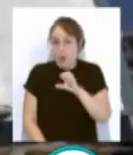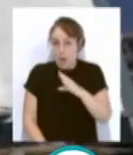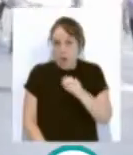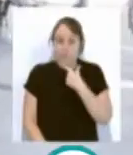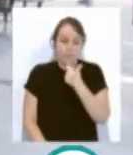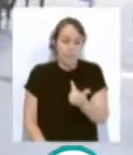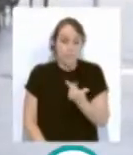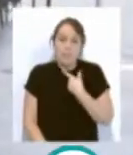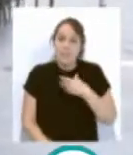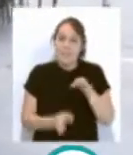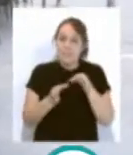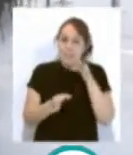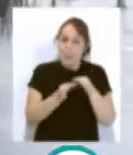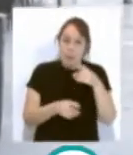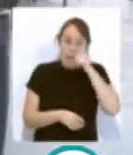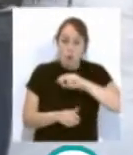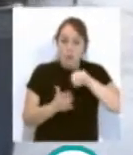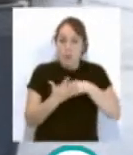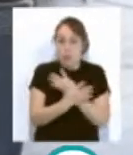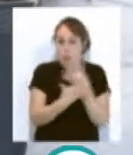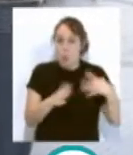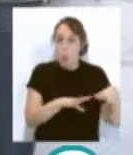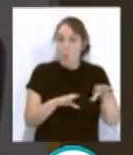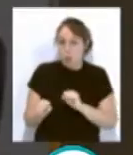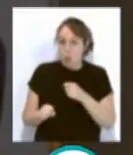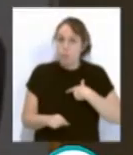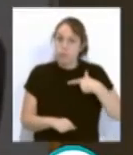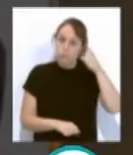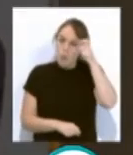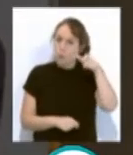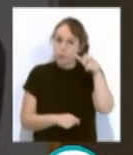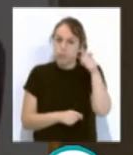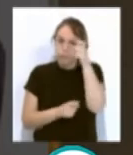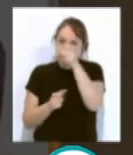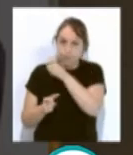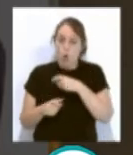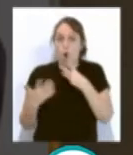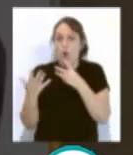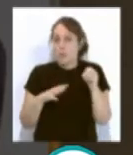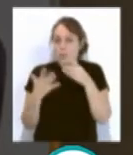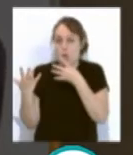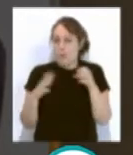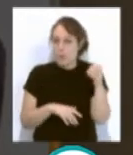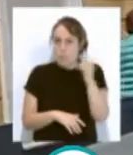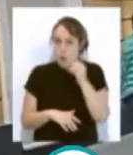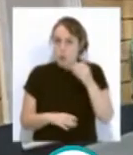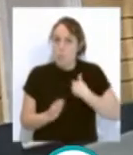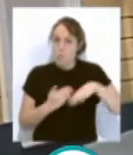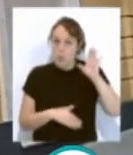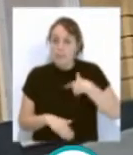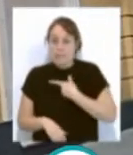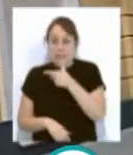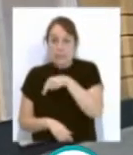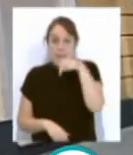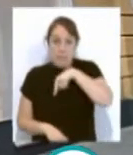se ha pasado de tener en septiembre de 2019 una ocupación que en muchos municipios pasaba del 80% y el 90% a no llegar ninguno de